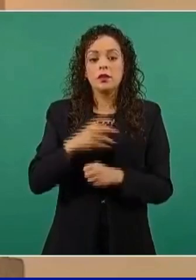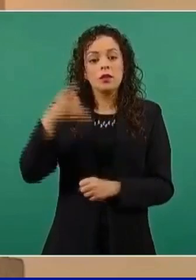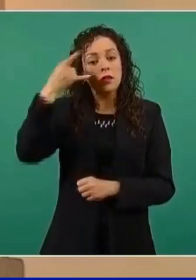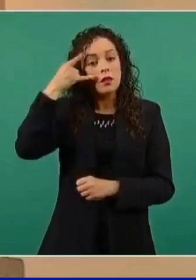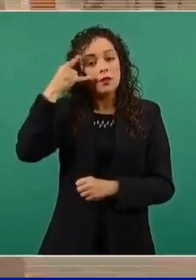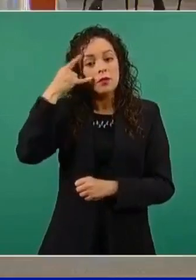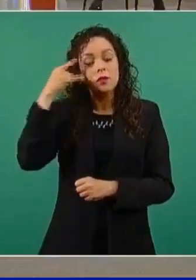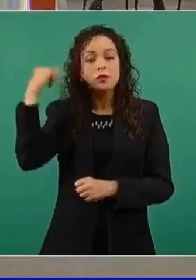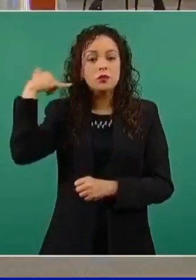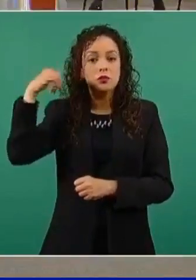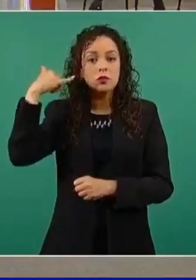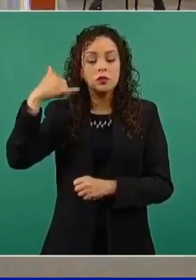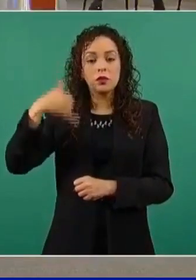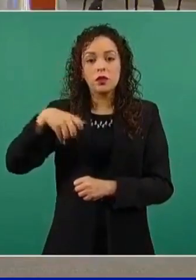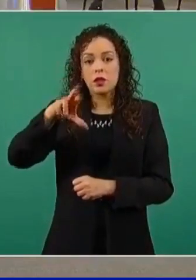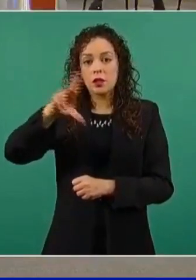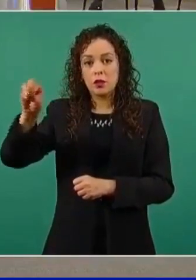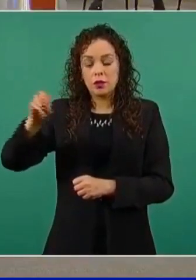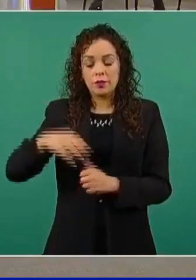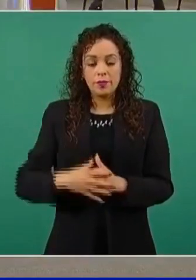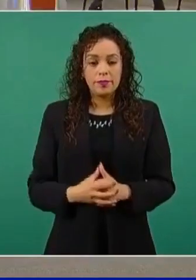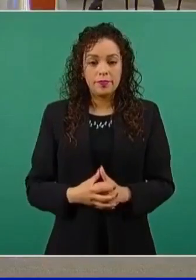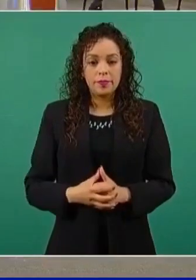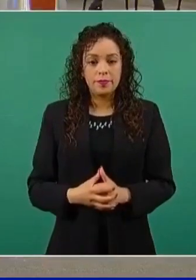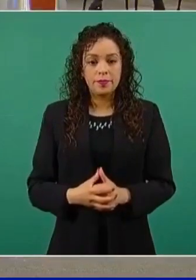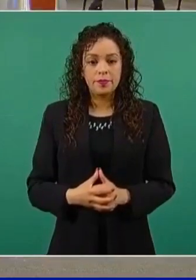y Quintana Roo. Adelante, por favor.